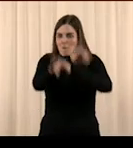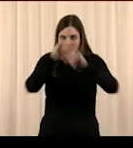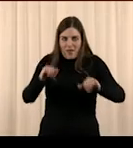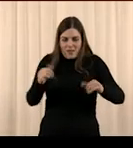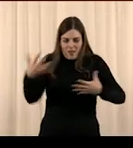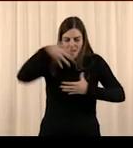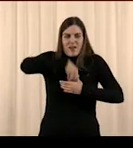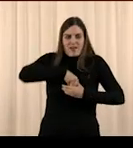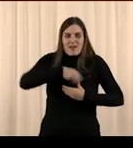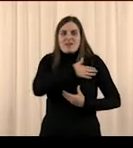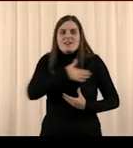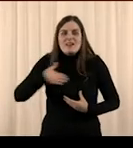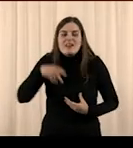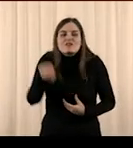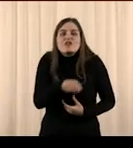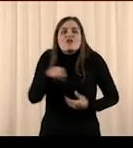¿No es así?